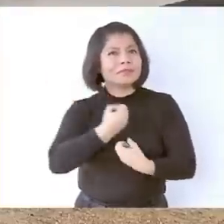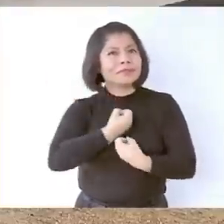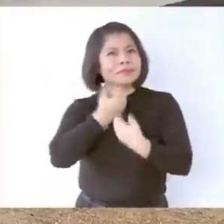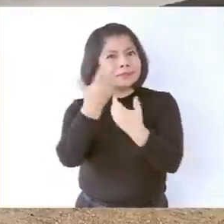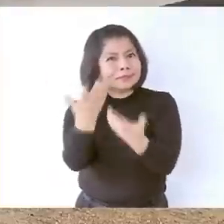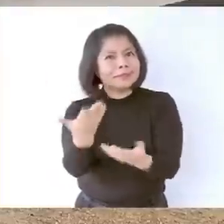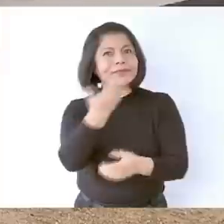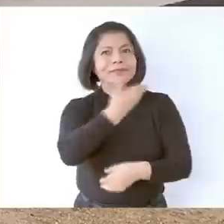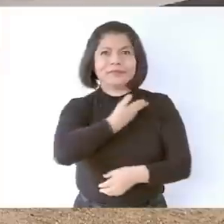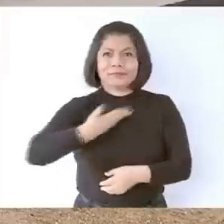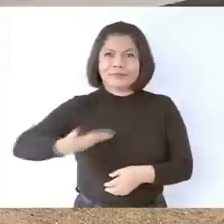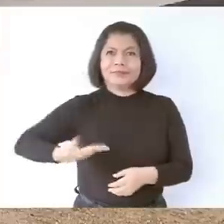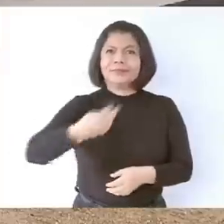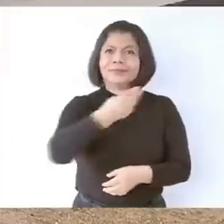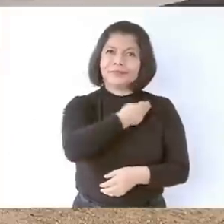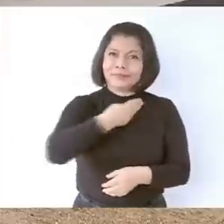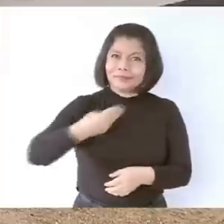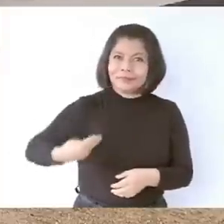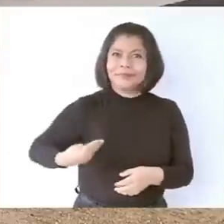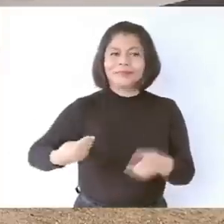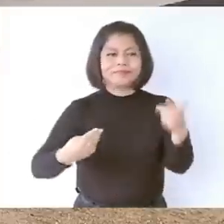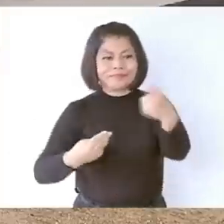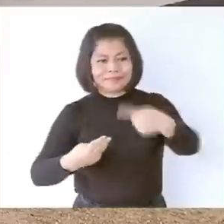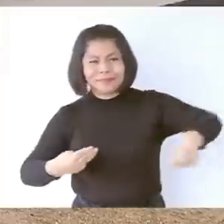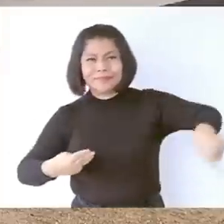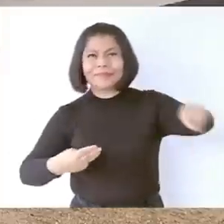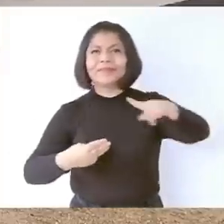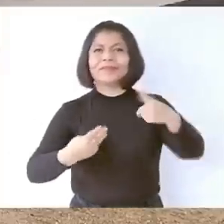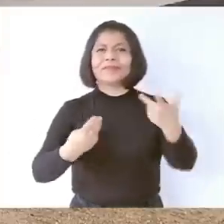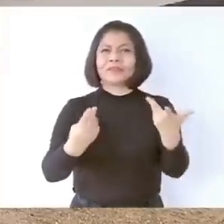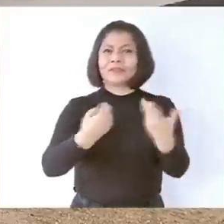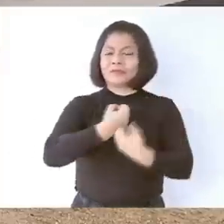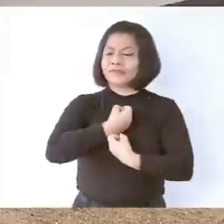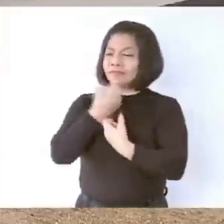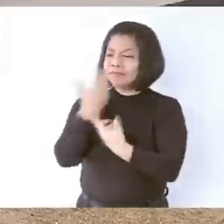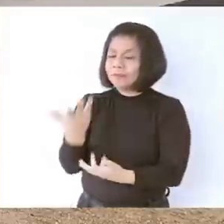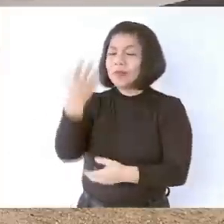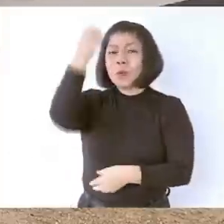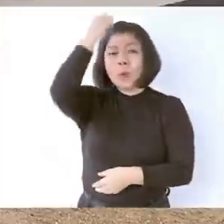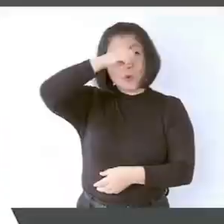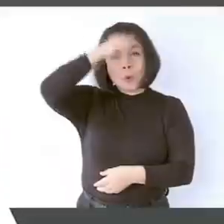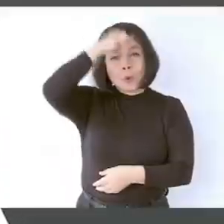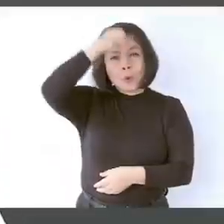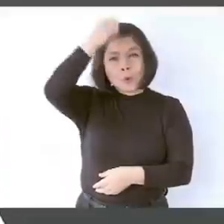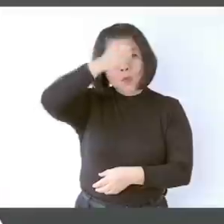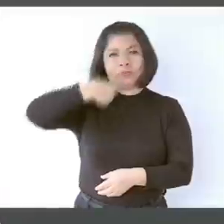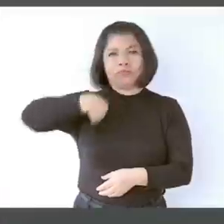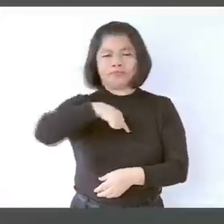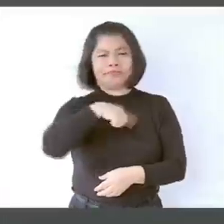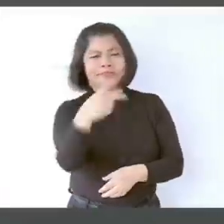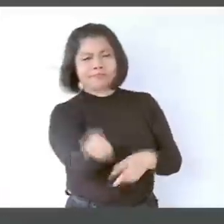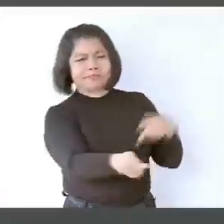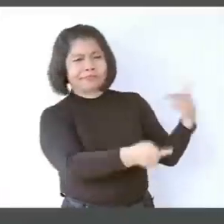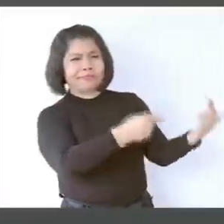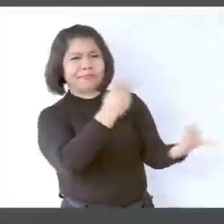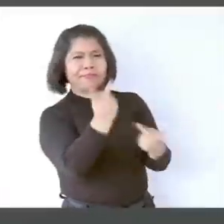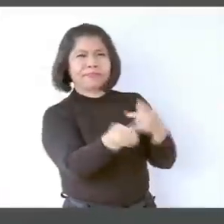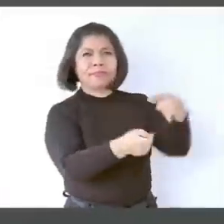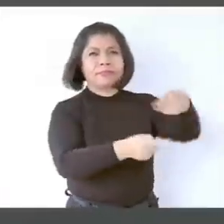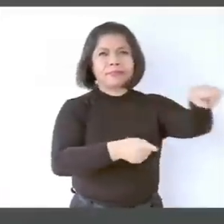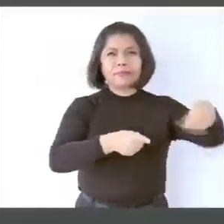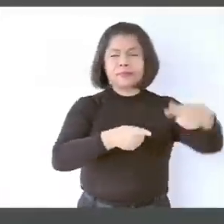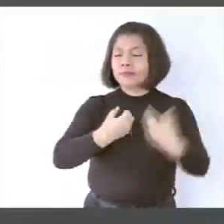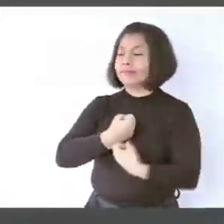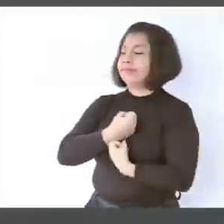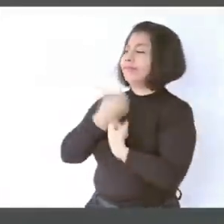presidentes municipales, de constructores, de todos, hicimos una consulta. Había la preocupación,